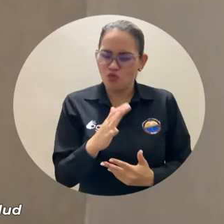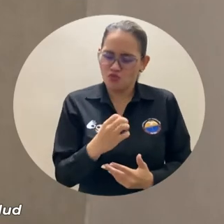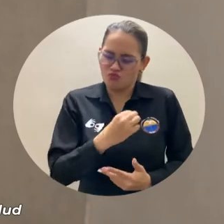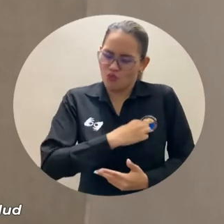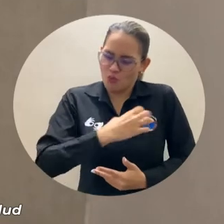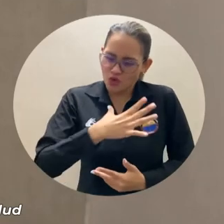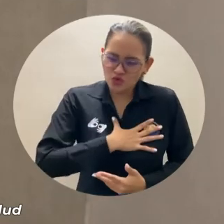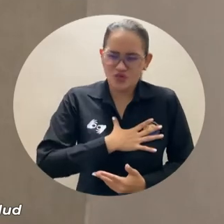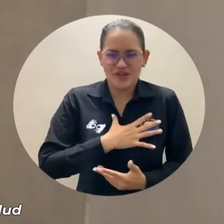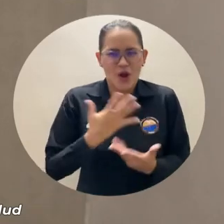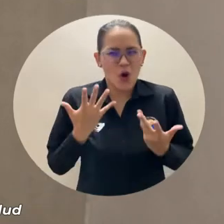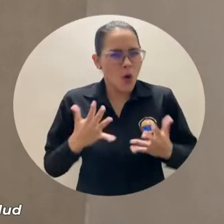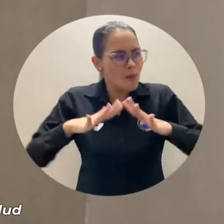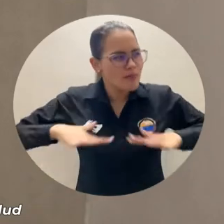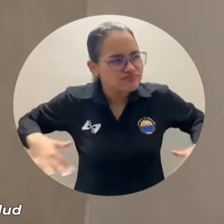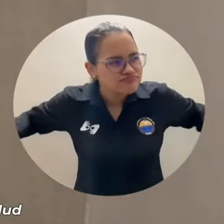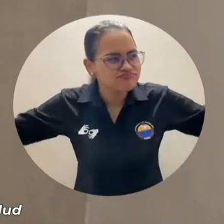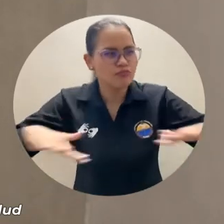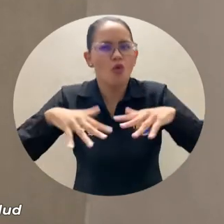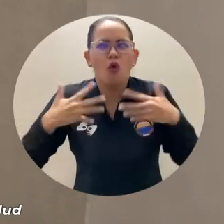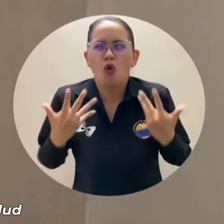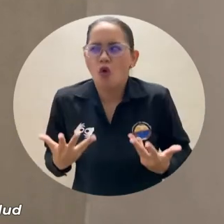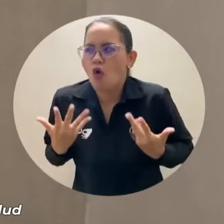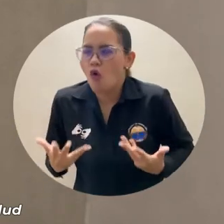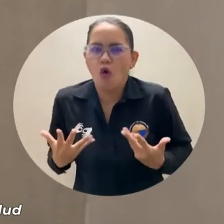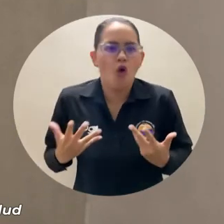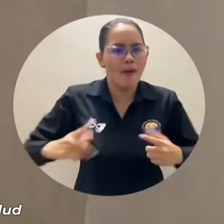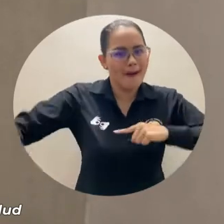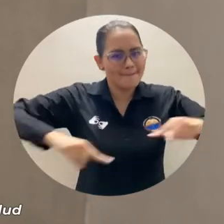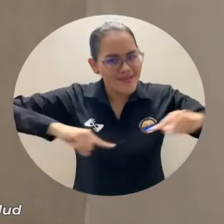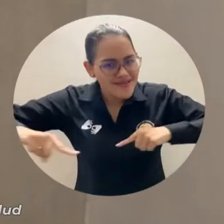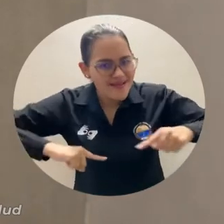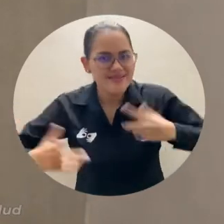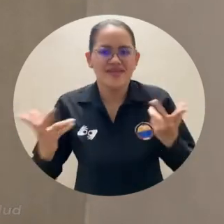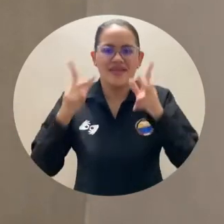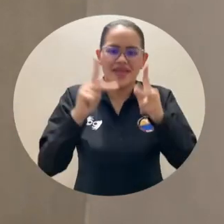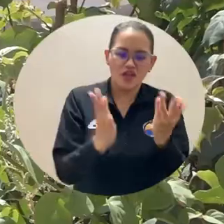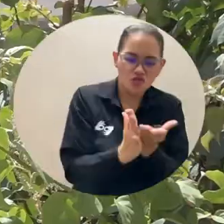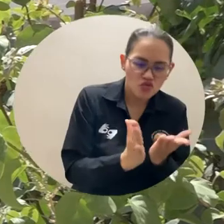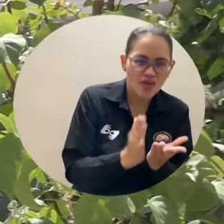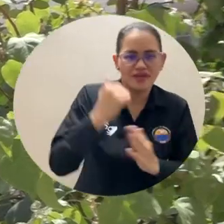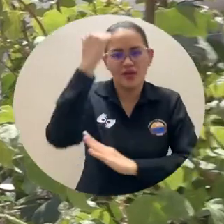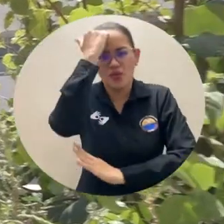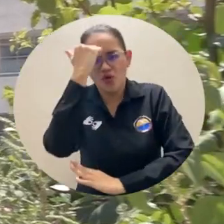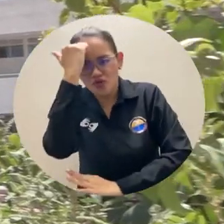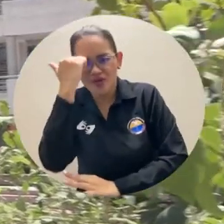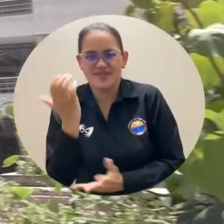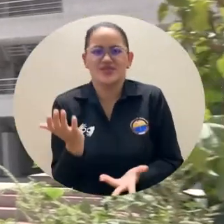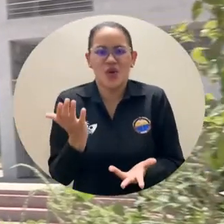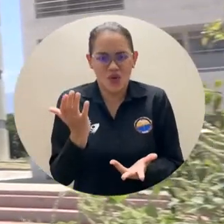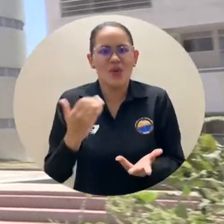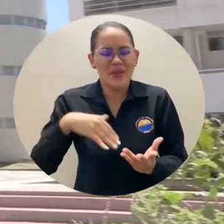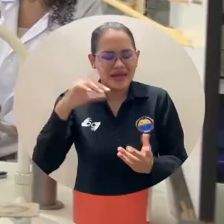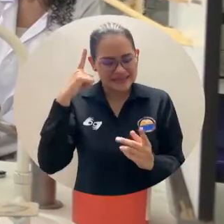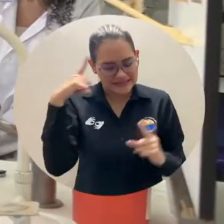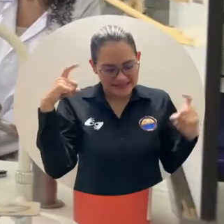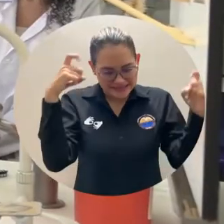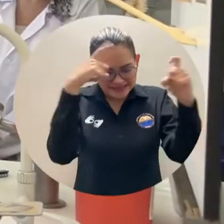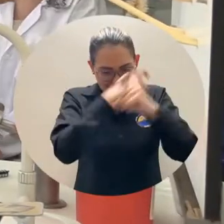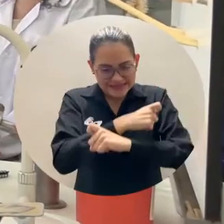oportunidades, está pensando en todo el entorno universitario, tanto en los administrativos,